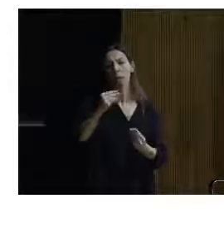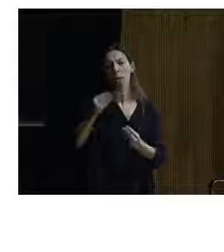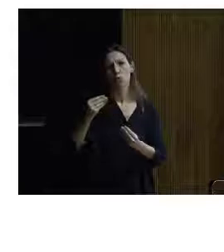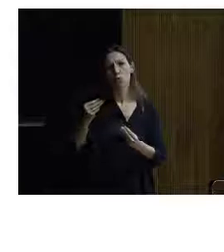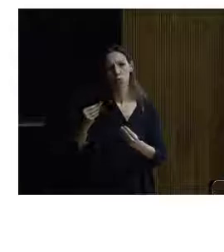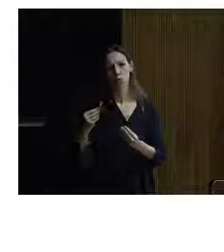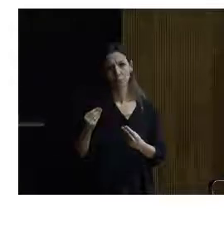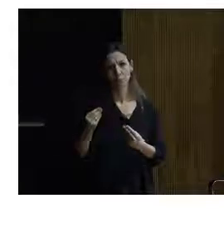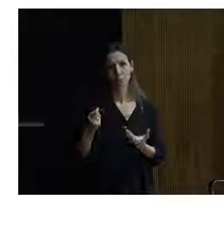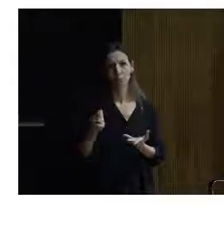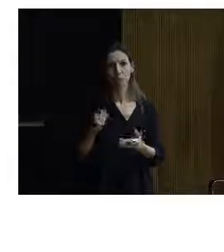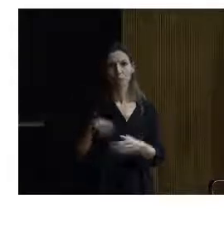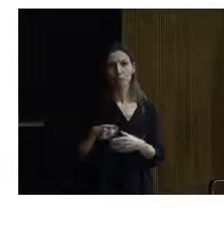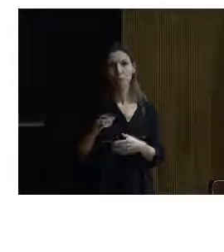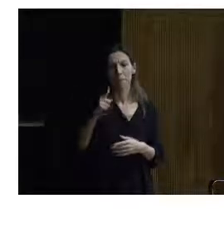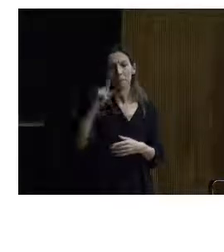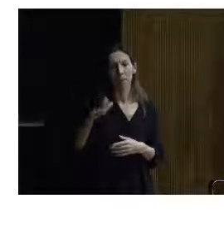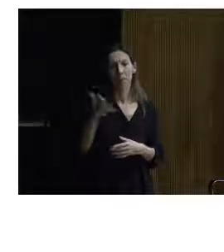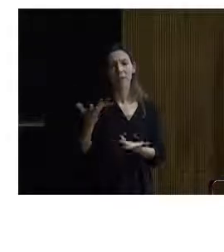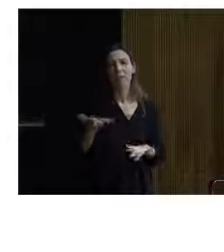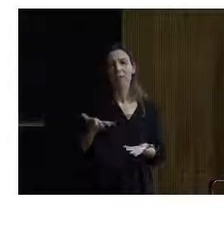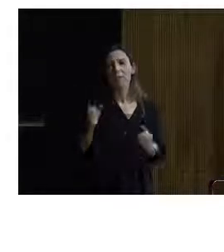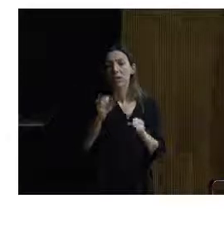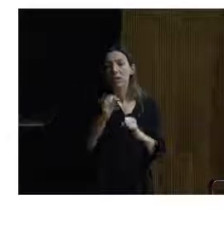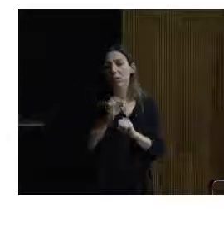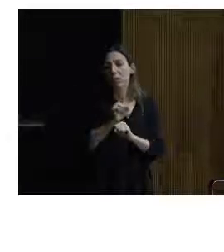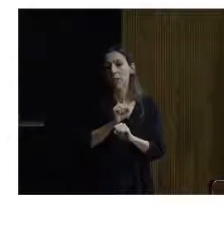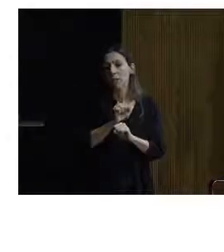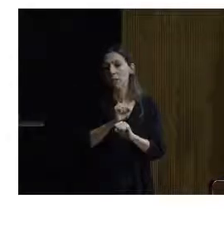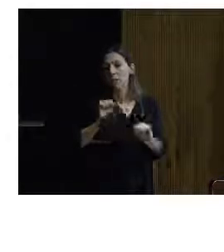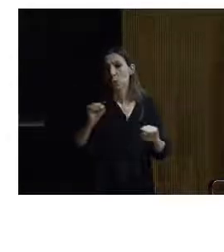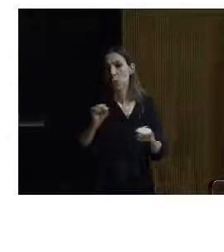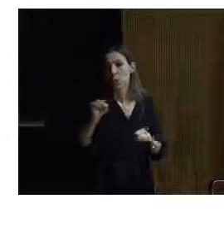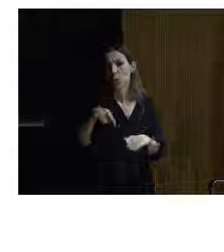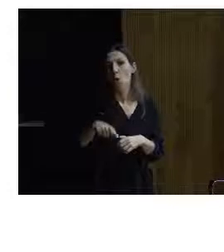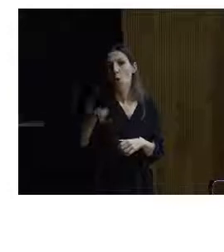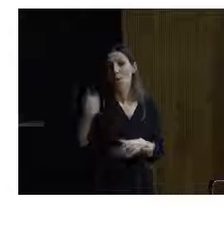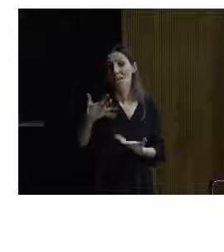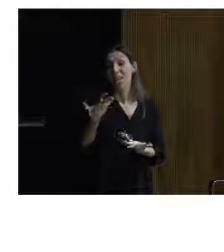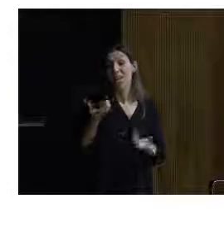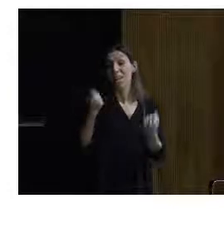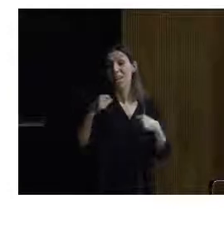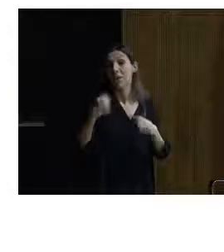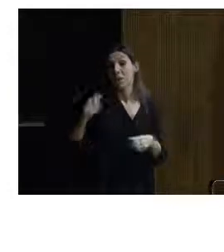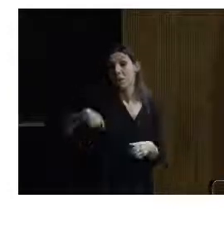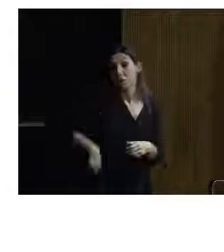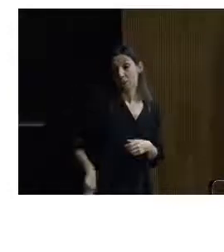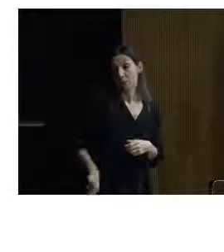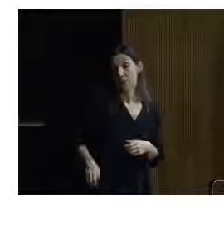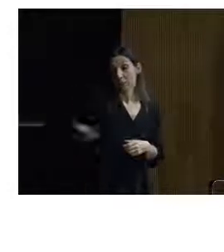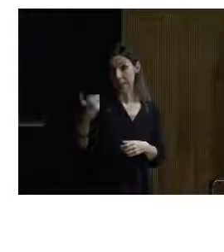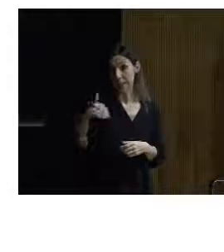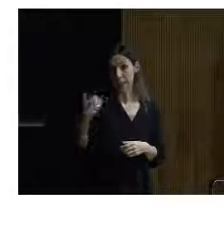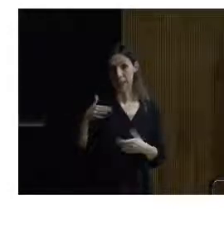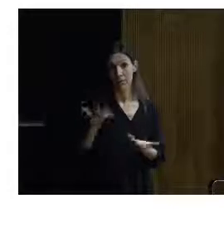y que parecían imposibles, hoy ya son moneda corriente en la práctica profesional. Yo creo que hay que felicitar